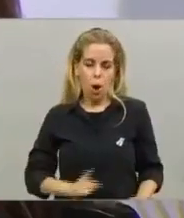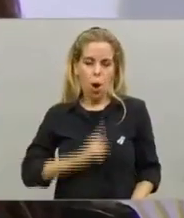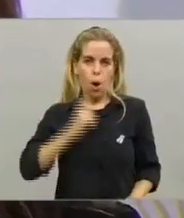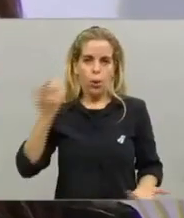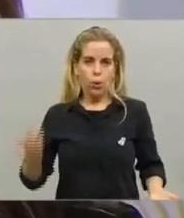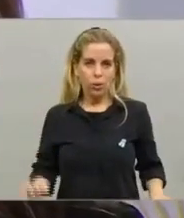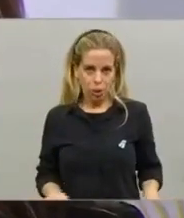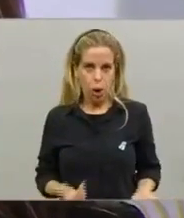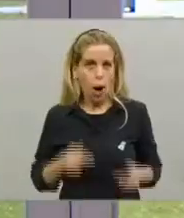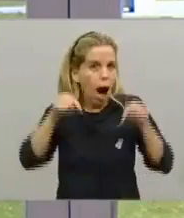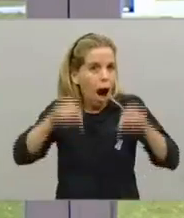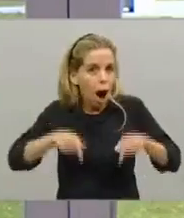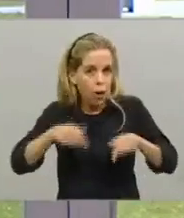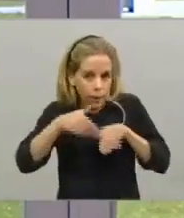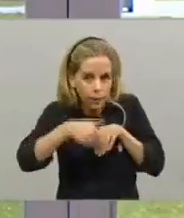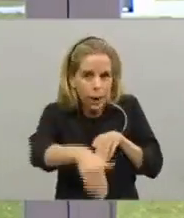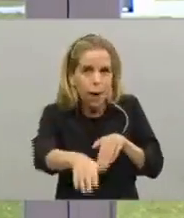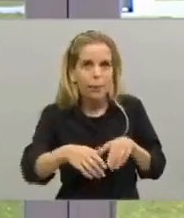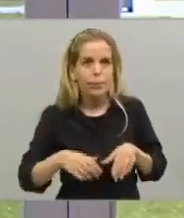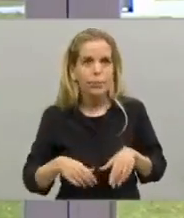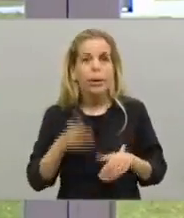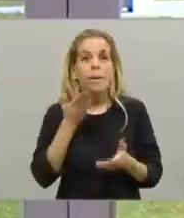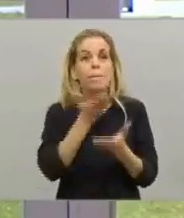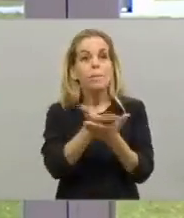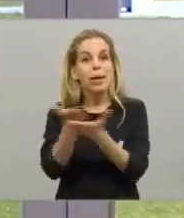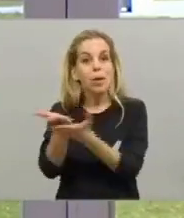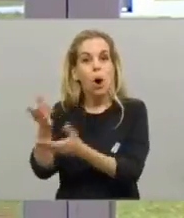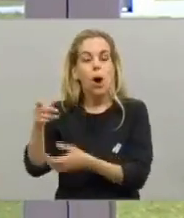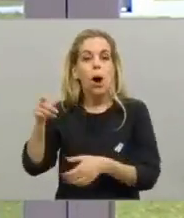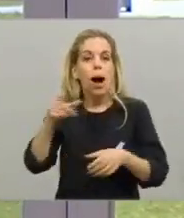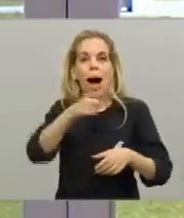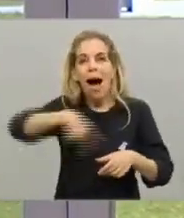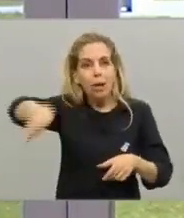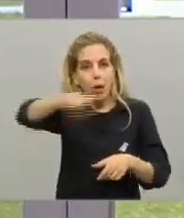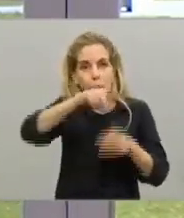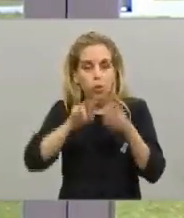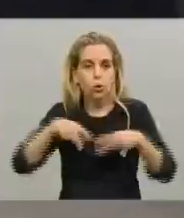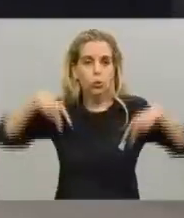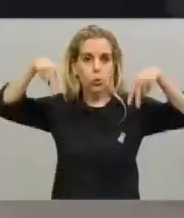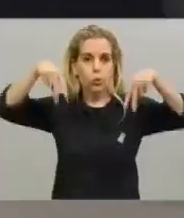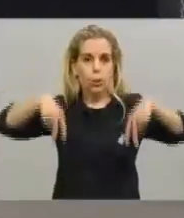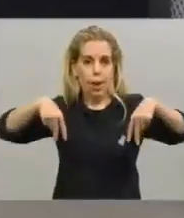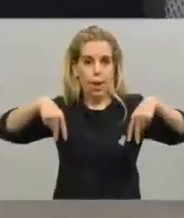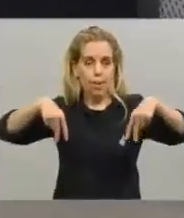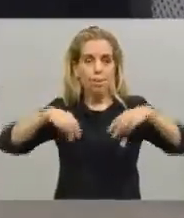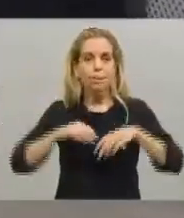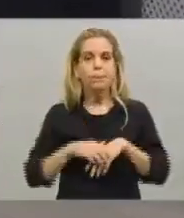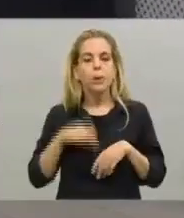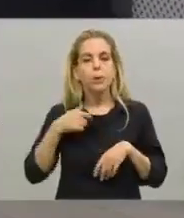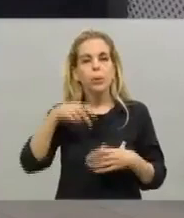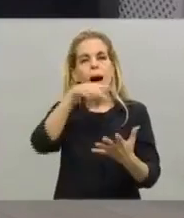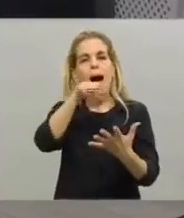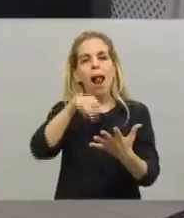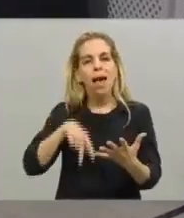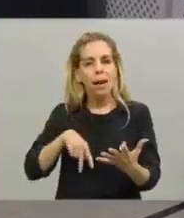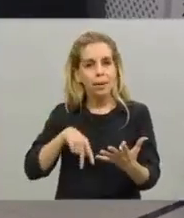cosa que voy a hacer ya. Así que le pido a todos y todas que nos pongamos de pie, yo voy a leer